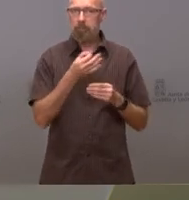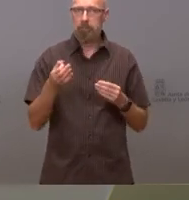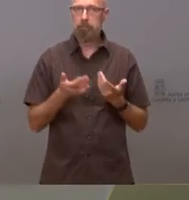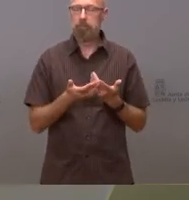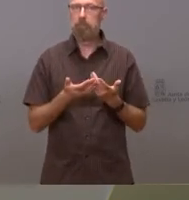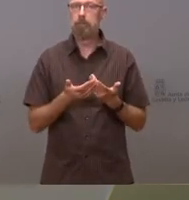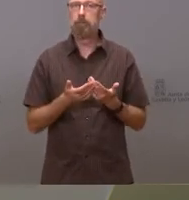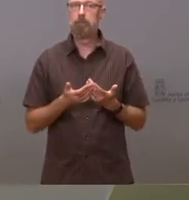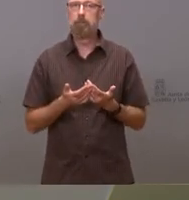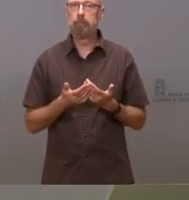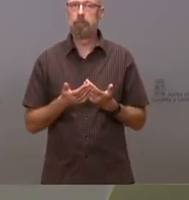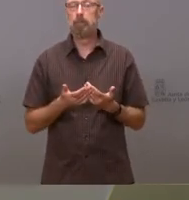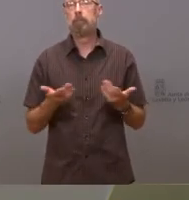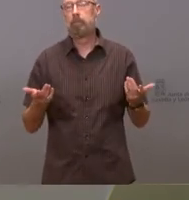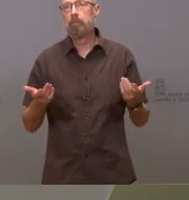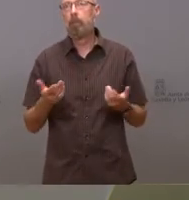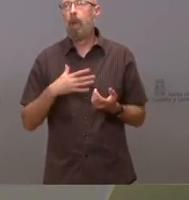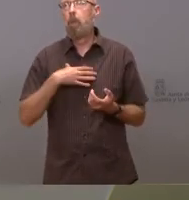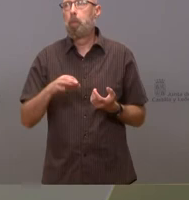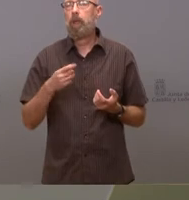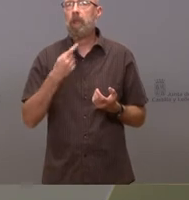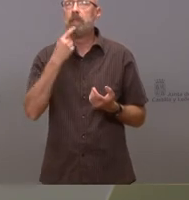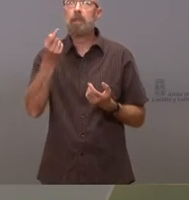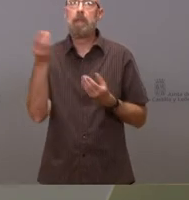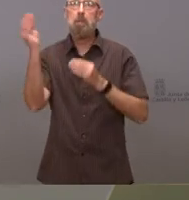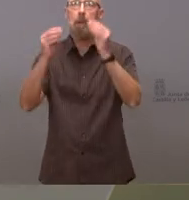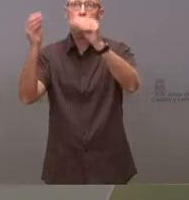expo todos podemos decir cosas y todos podemos